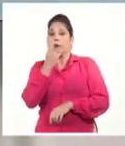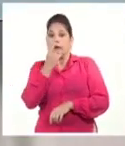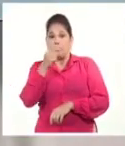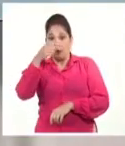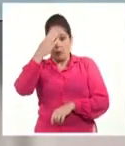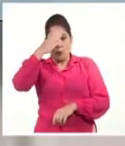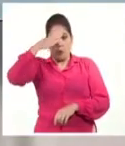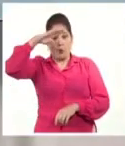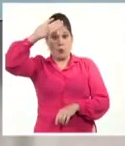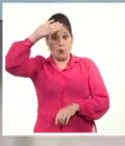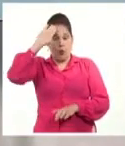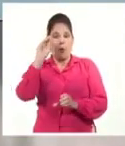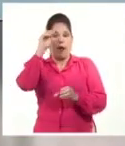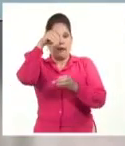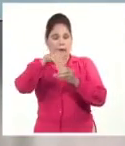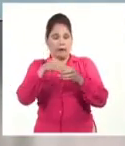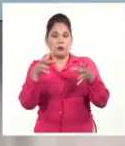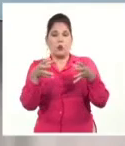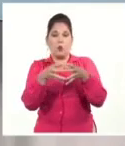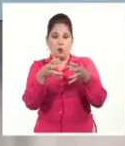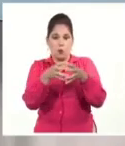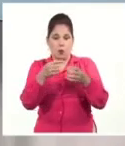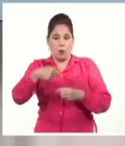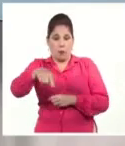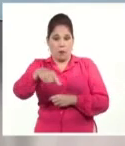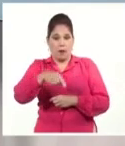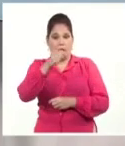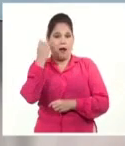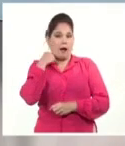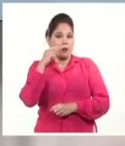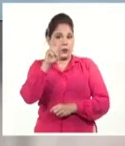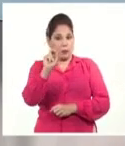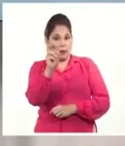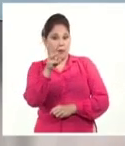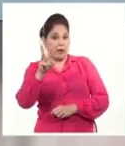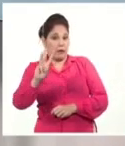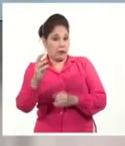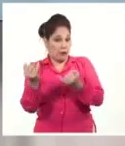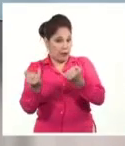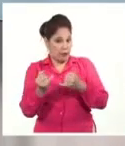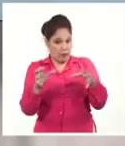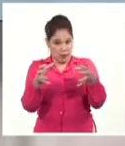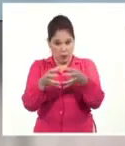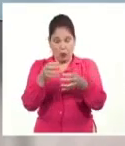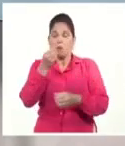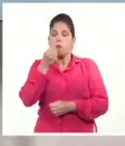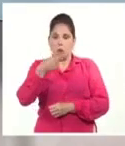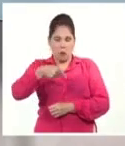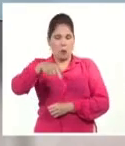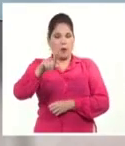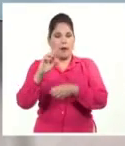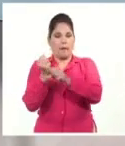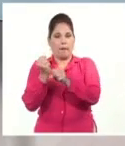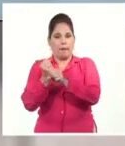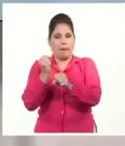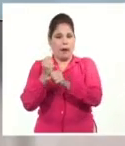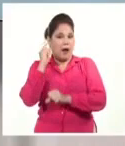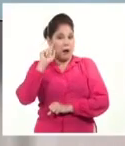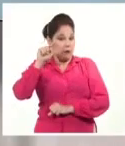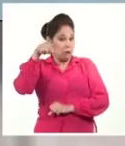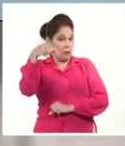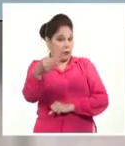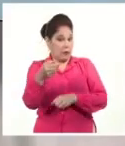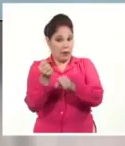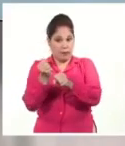Cuba ya está clasificada para el mundial de 2023. Según nos informa desde la sede, el enviado especial de la agencia cubana de